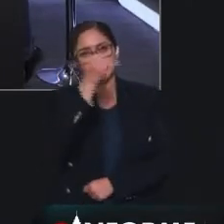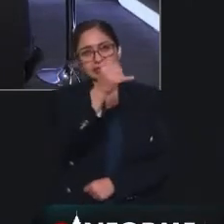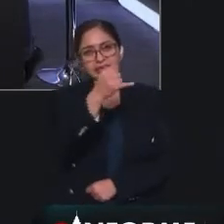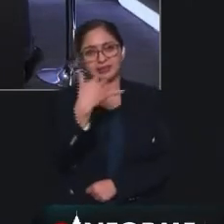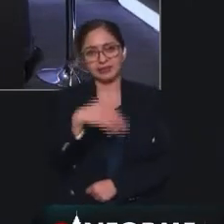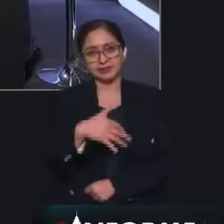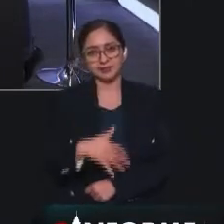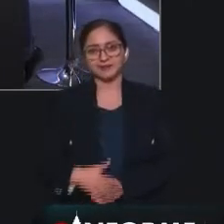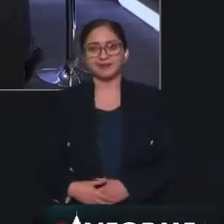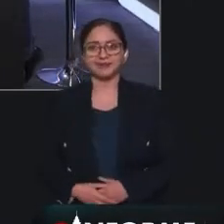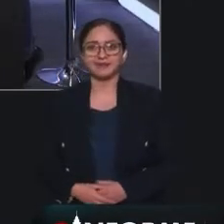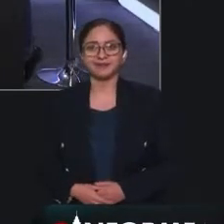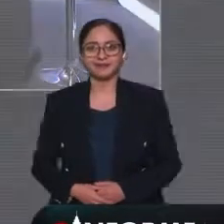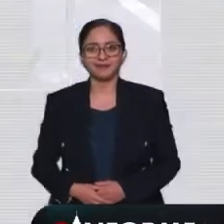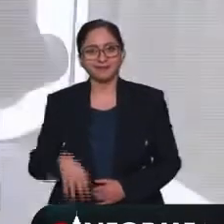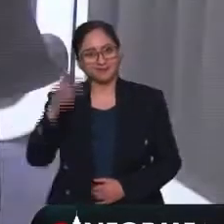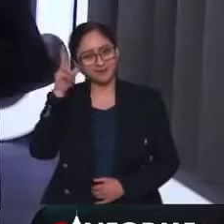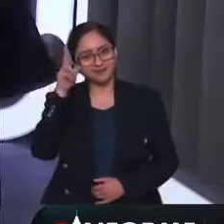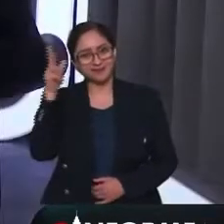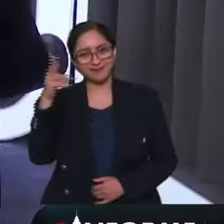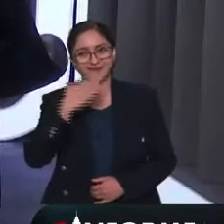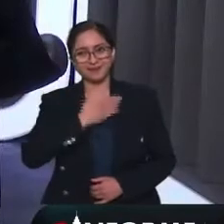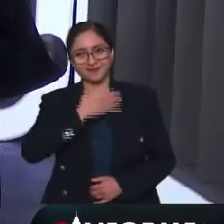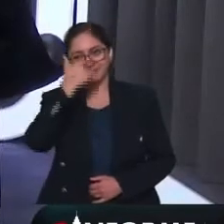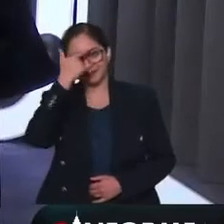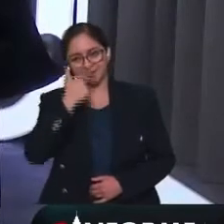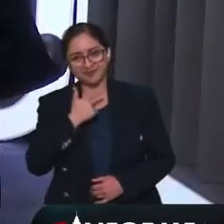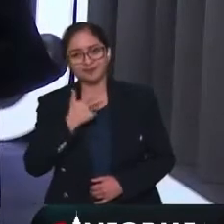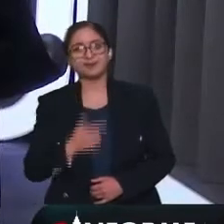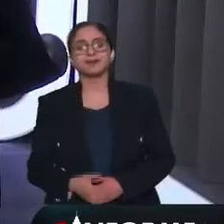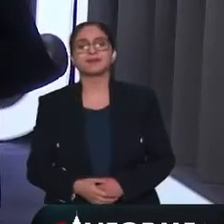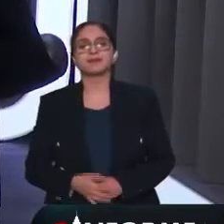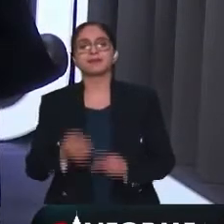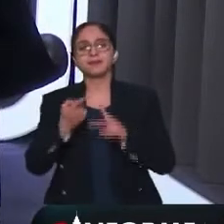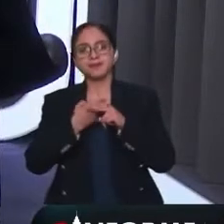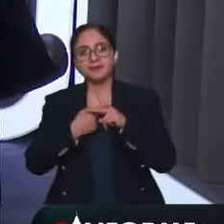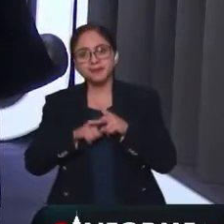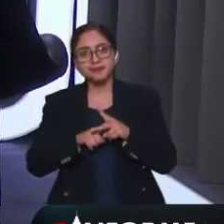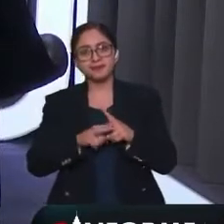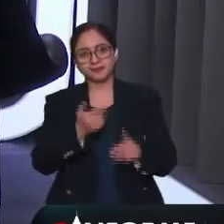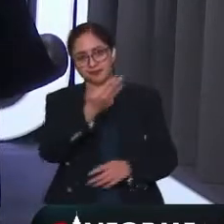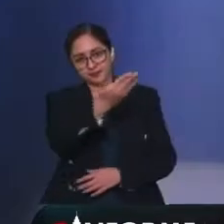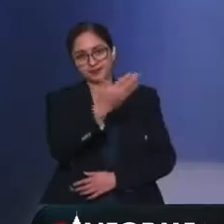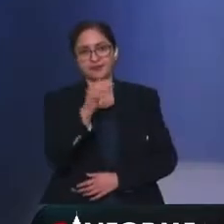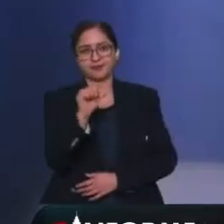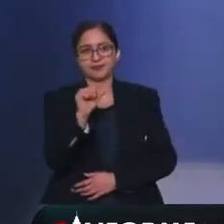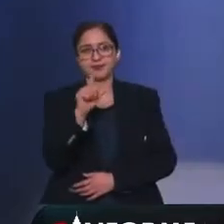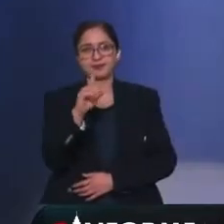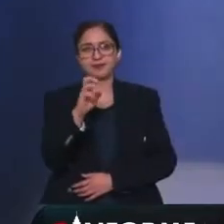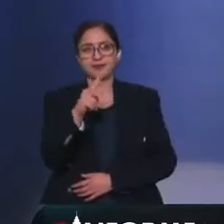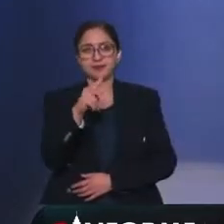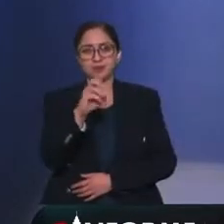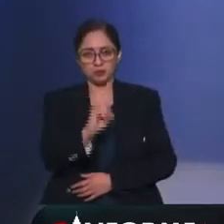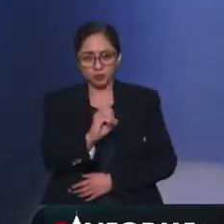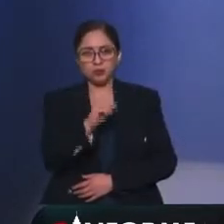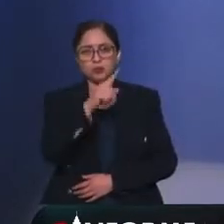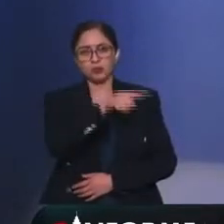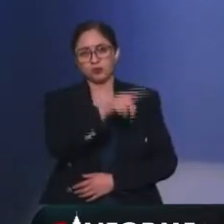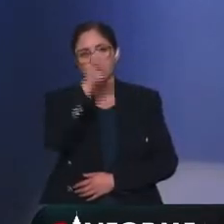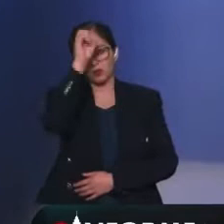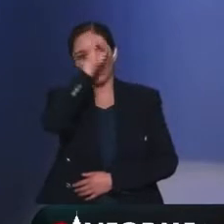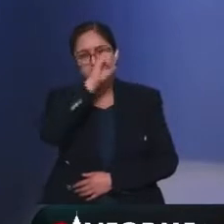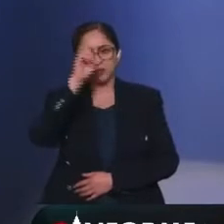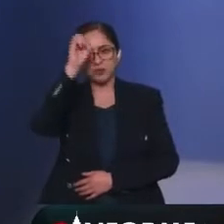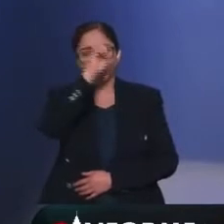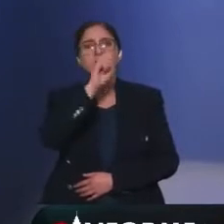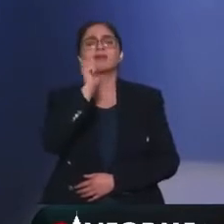Buenas noches. Arrancamos contigo, Alberto. Alberto, oye, estamos hablando sobre la desestabilización